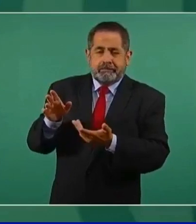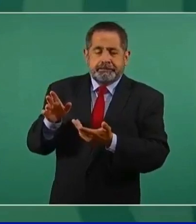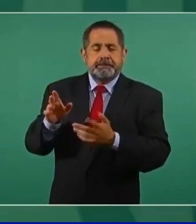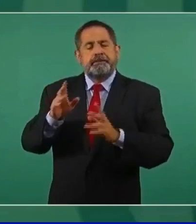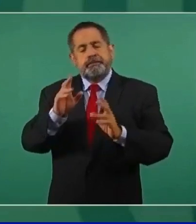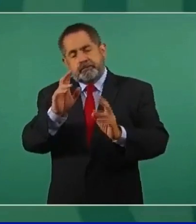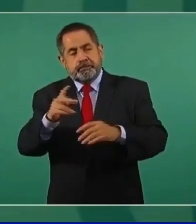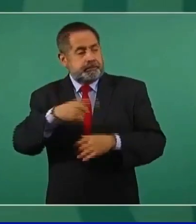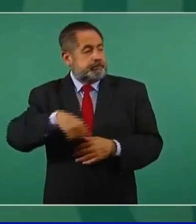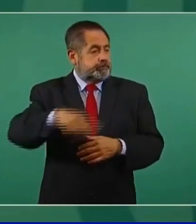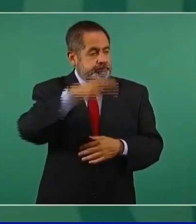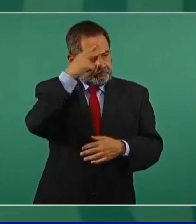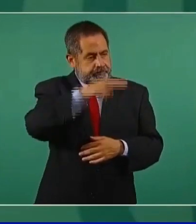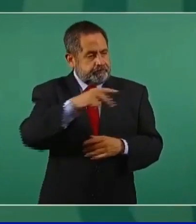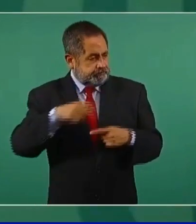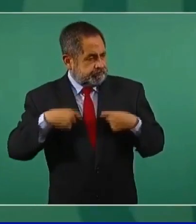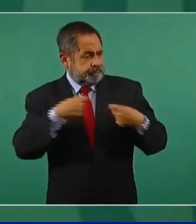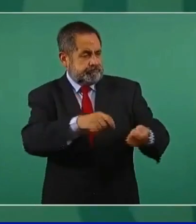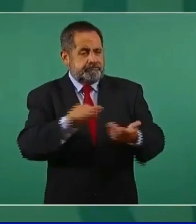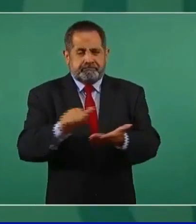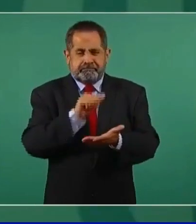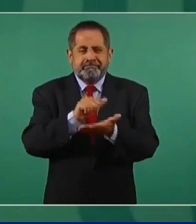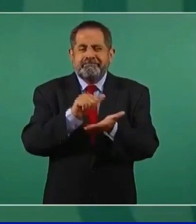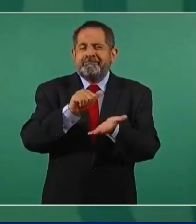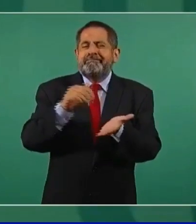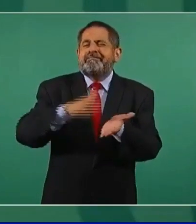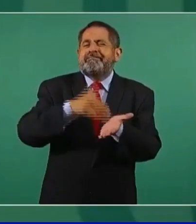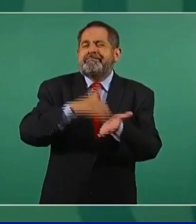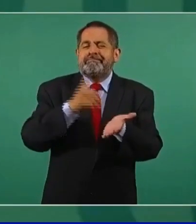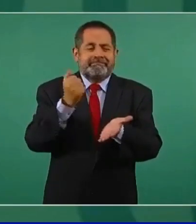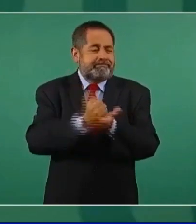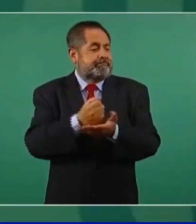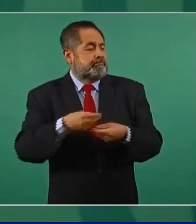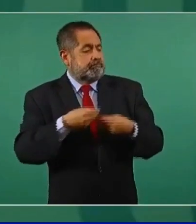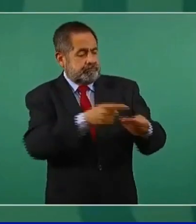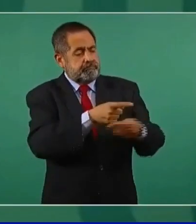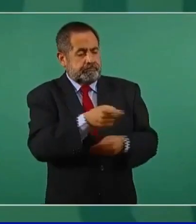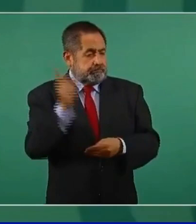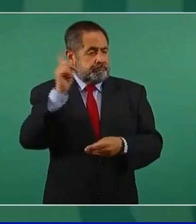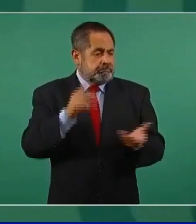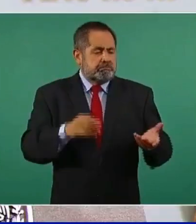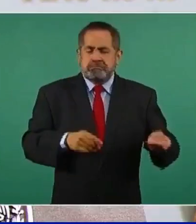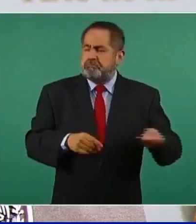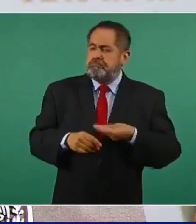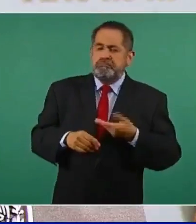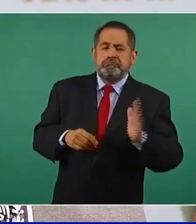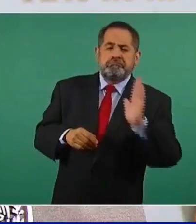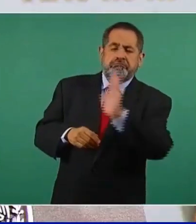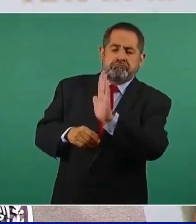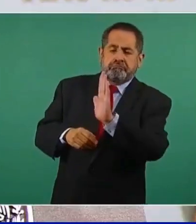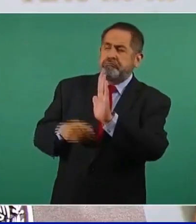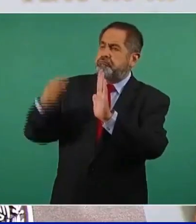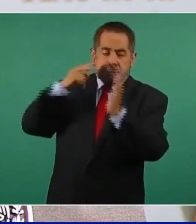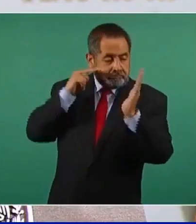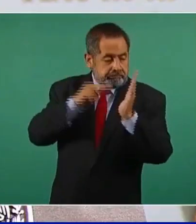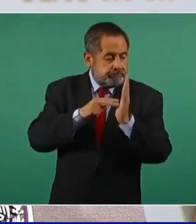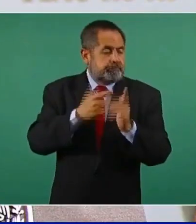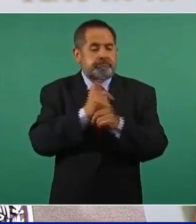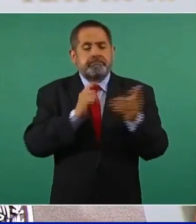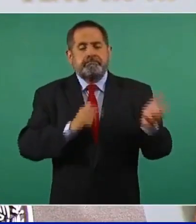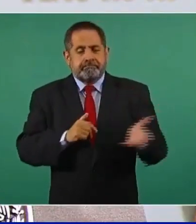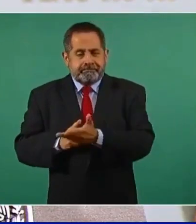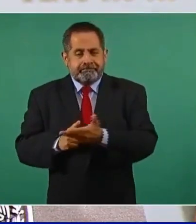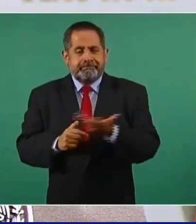conveniente que tuvieran un instrumento que les facilite esos viajes en caso de que tengan que hacerlos. Entonces, una cualidad de nuestro